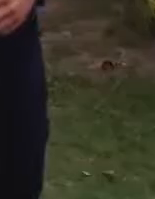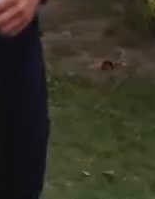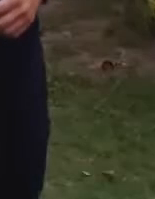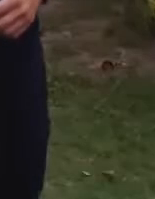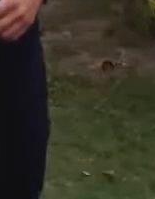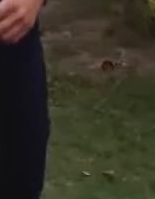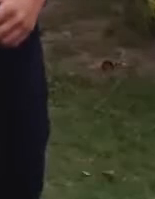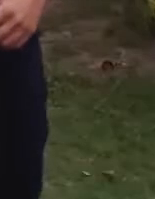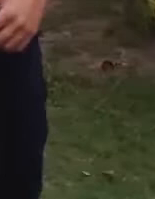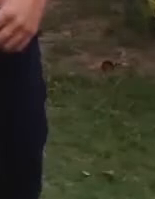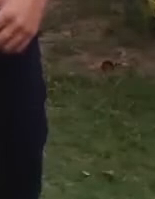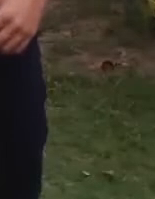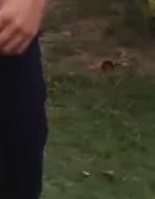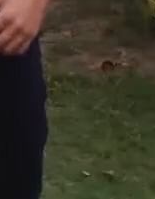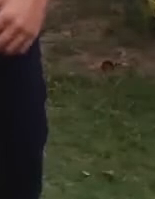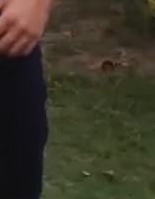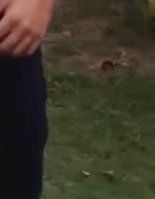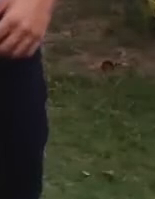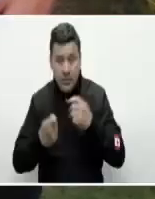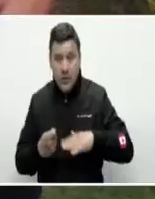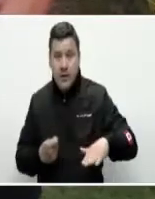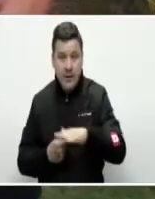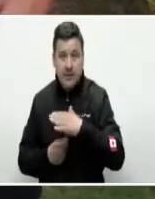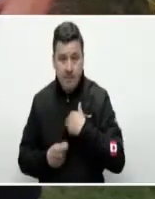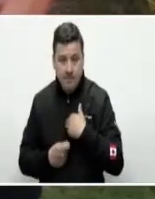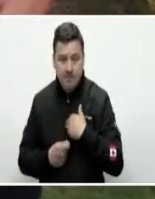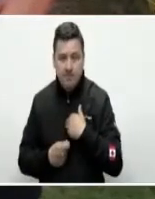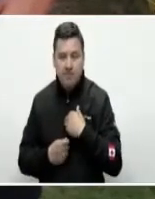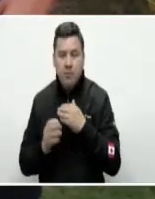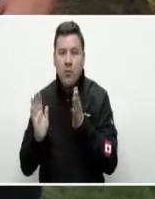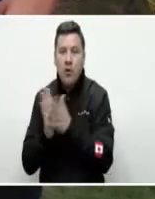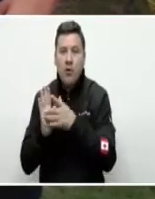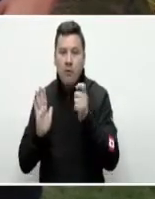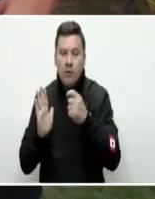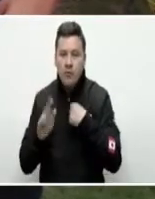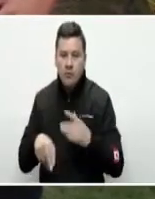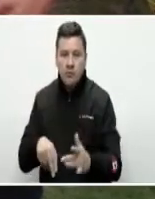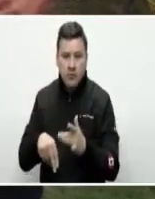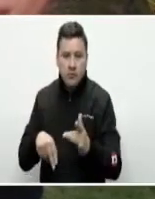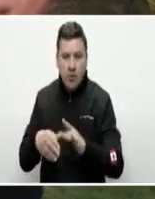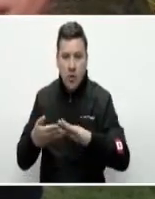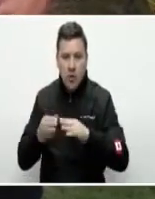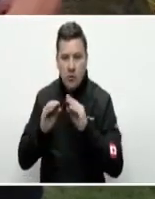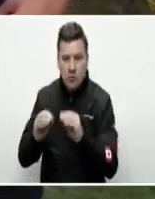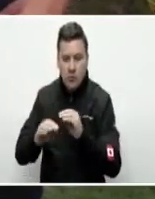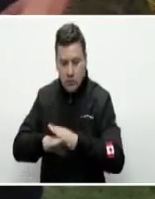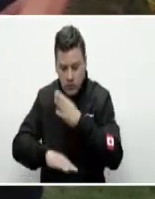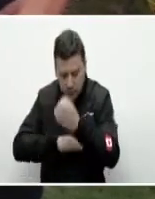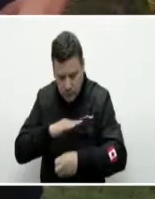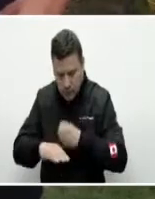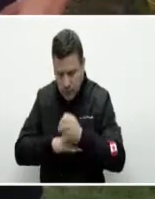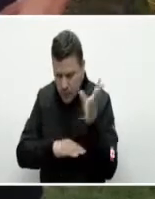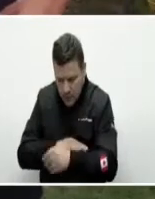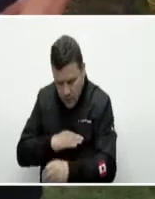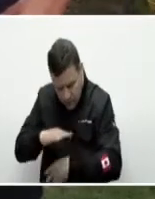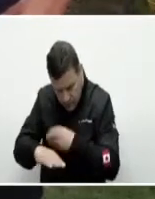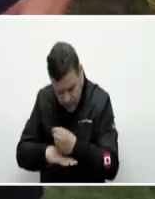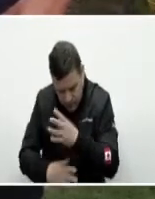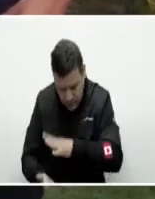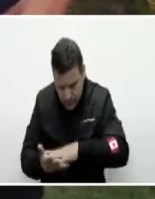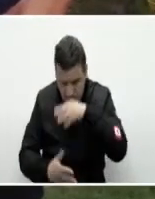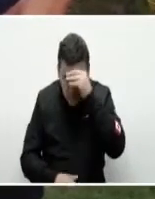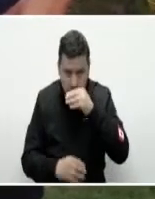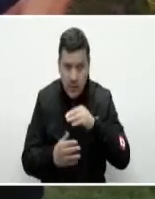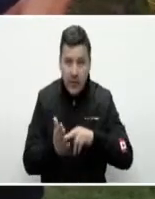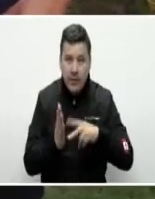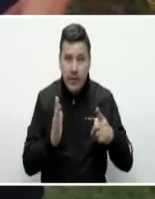A través de la campaña Soy Eco Guainiano hago parte de la fórmula en la que incentivamos a la comunidad a reciclar los desechos plásticos aprendices